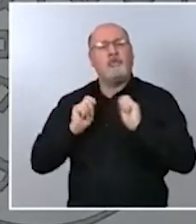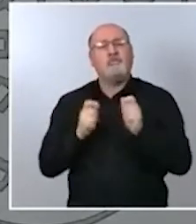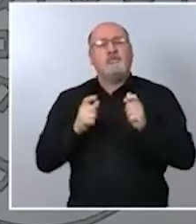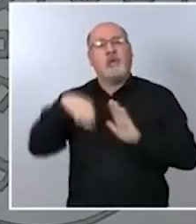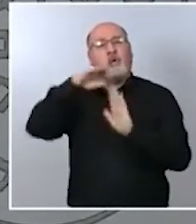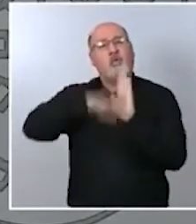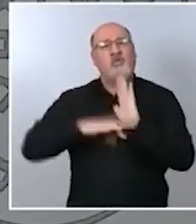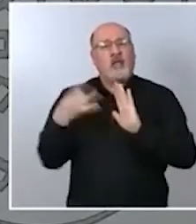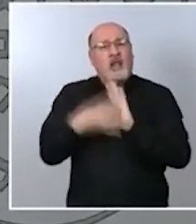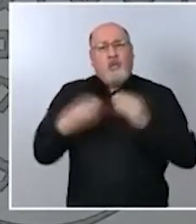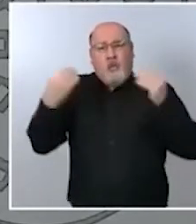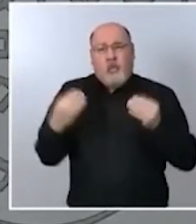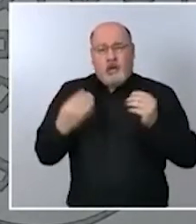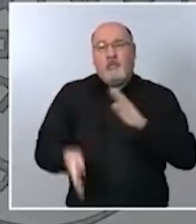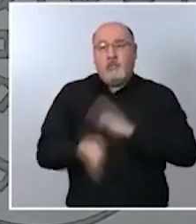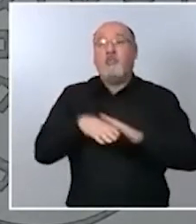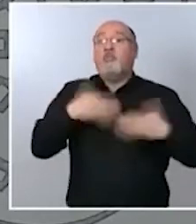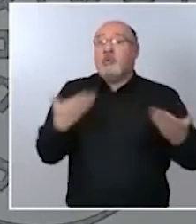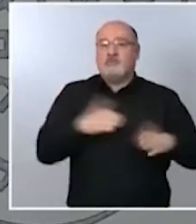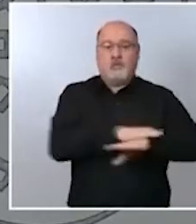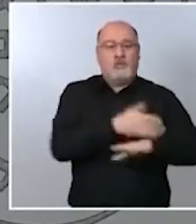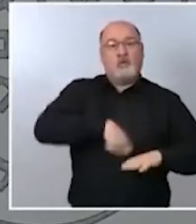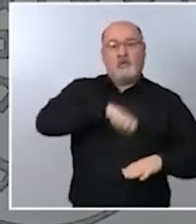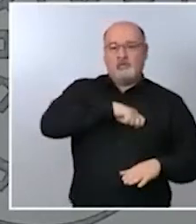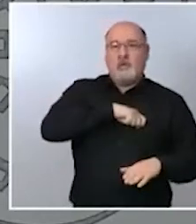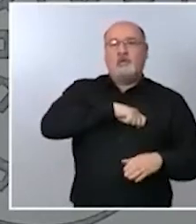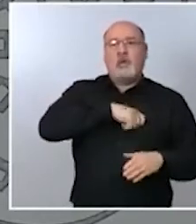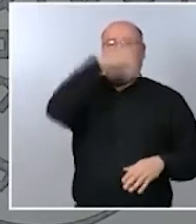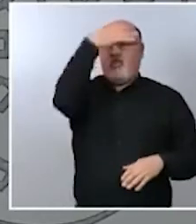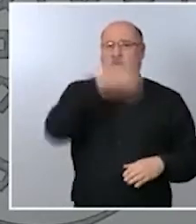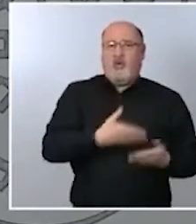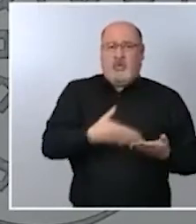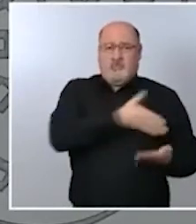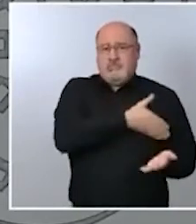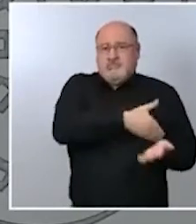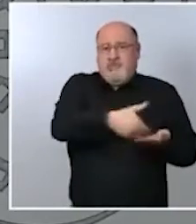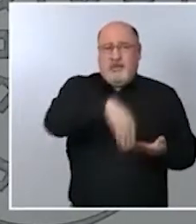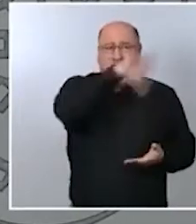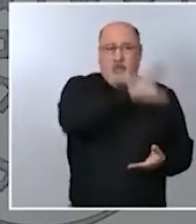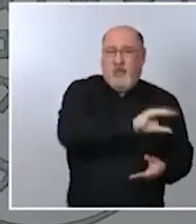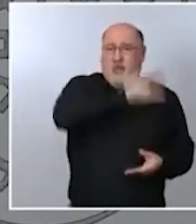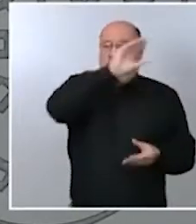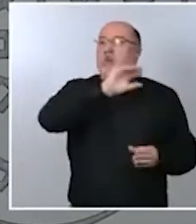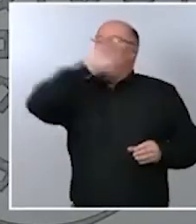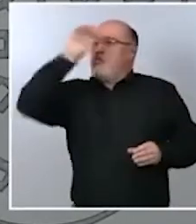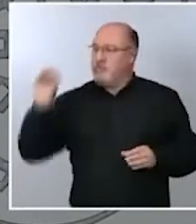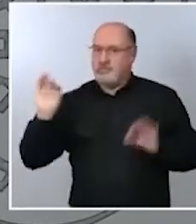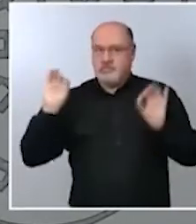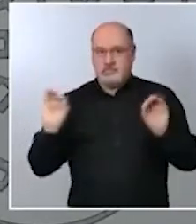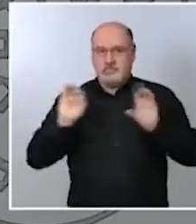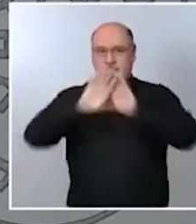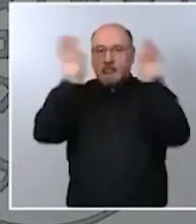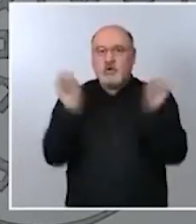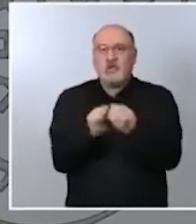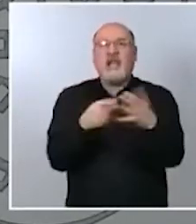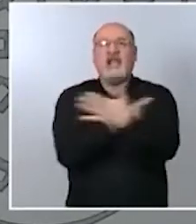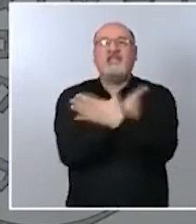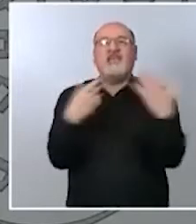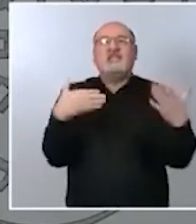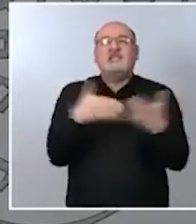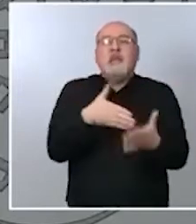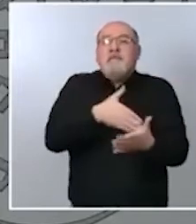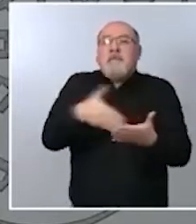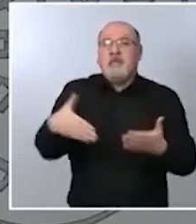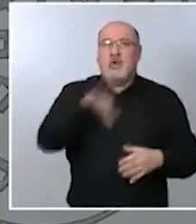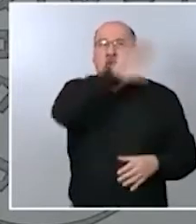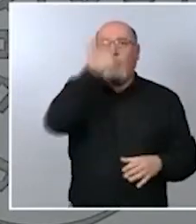y por tanto el gobierno de España se endeudó para hacer posible la llegada insisto de 16.000 millones a las comunidades autónomas